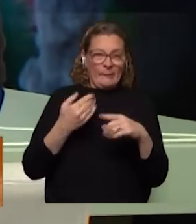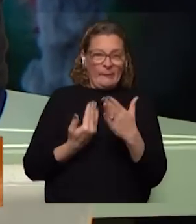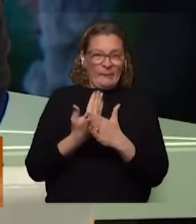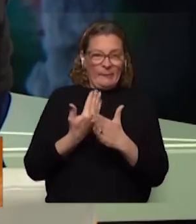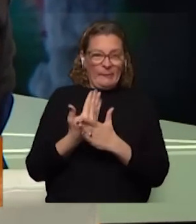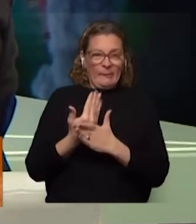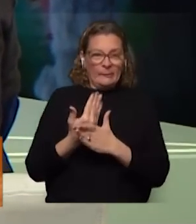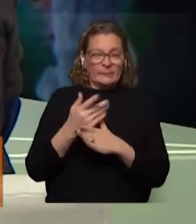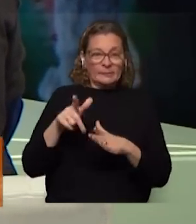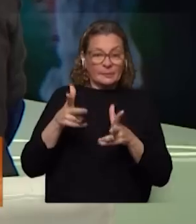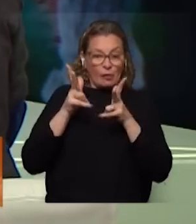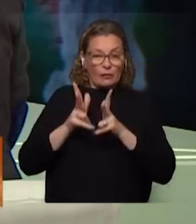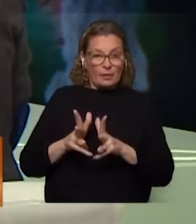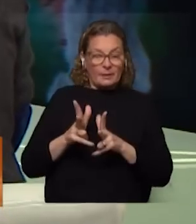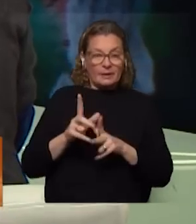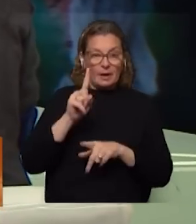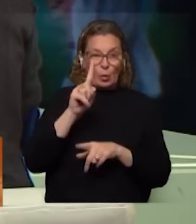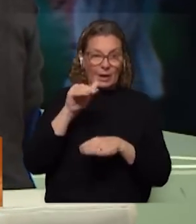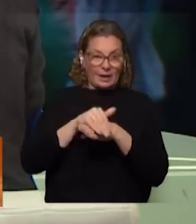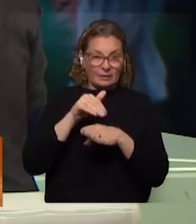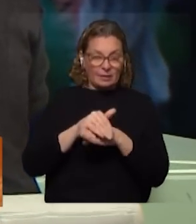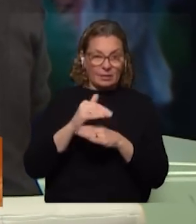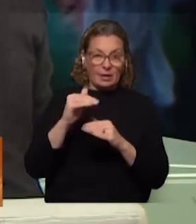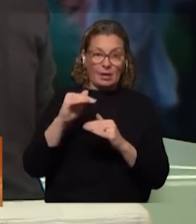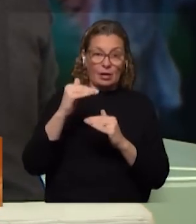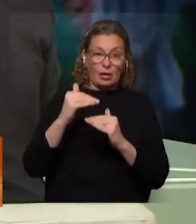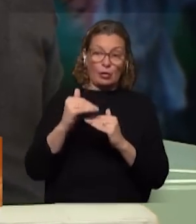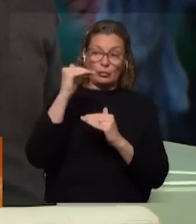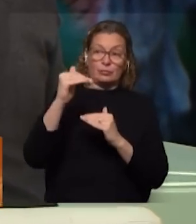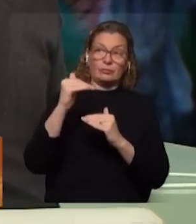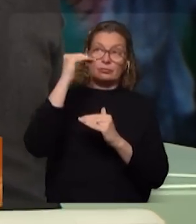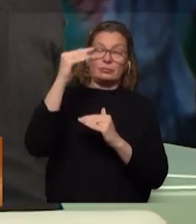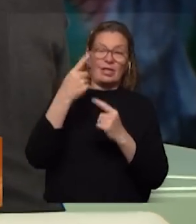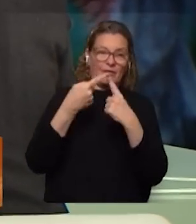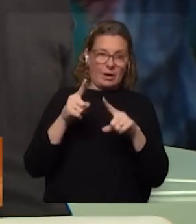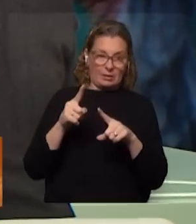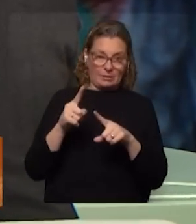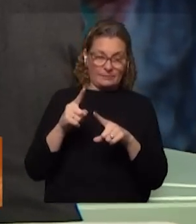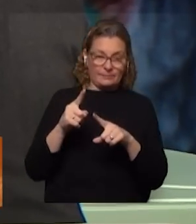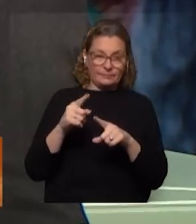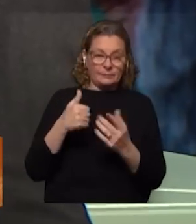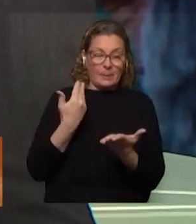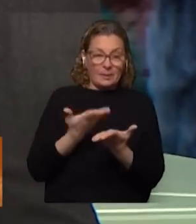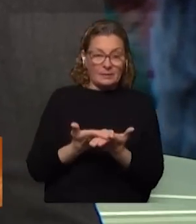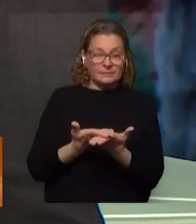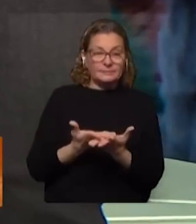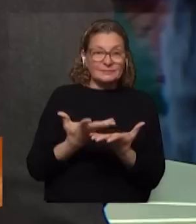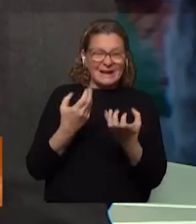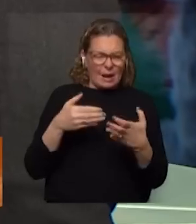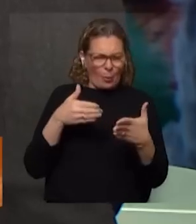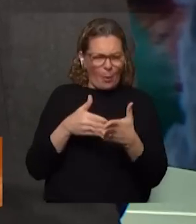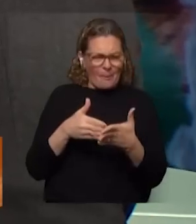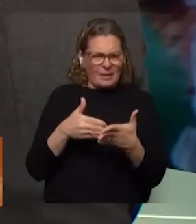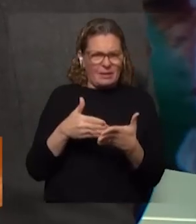mientras que el acto formal era a las 13 horas y dos pisos de distancia separados en el edificio, o sea que plantear que a partir de ahí se quiso impedir